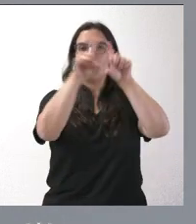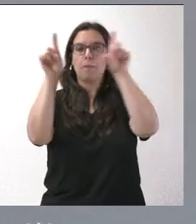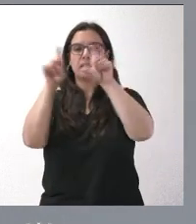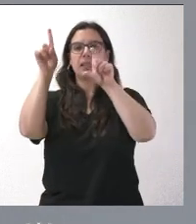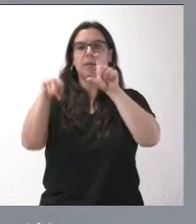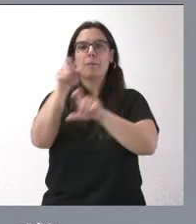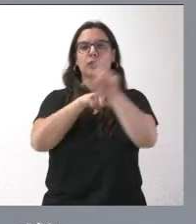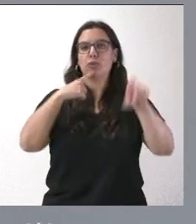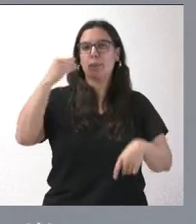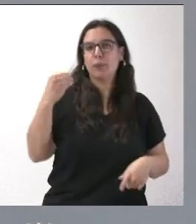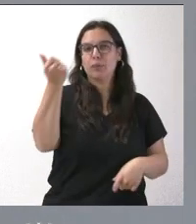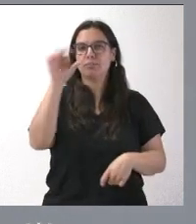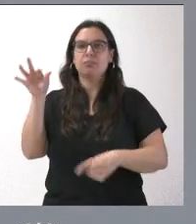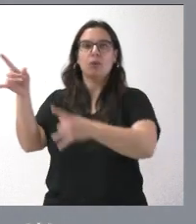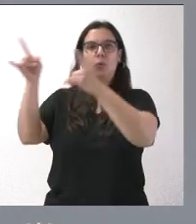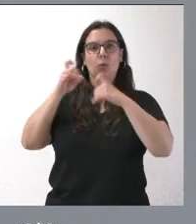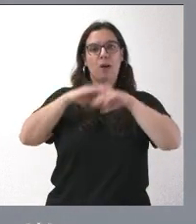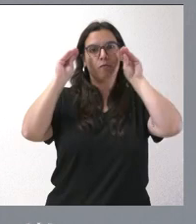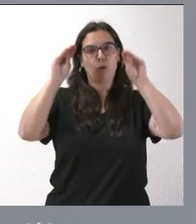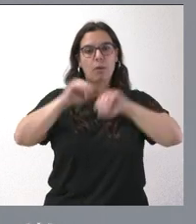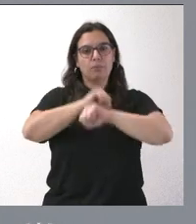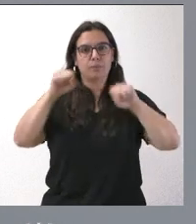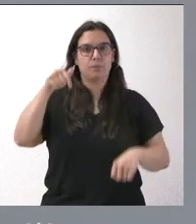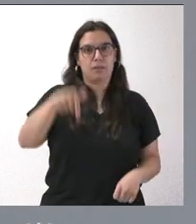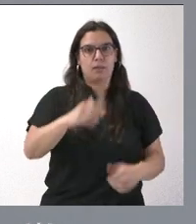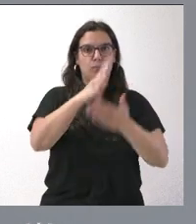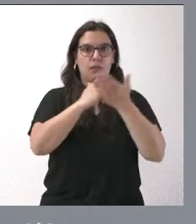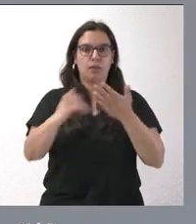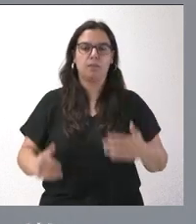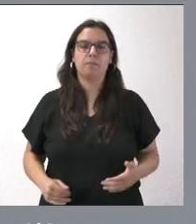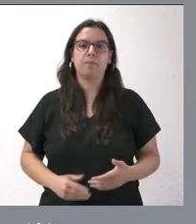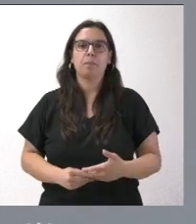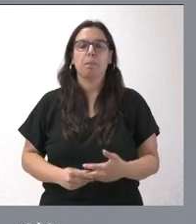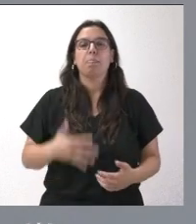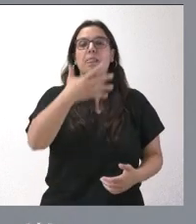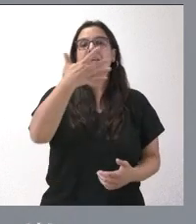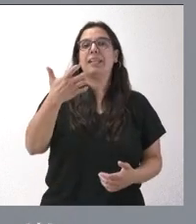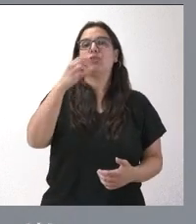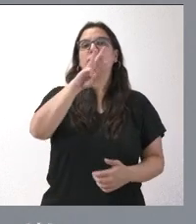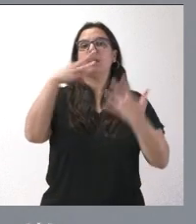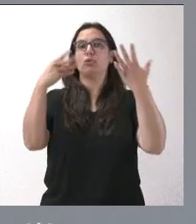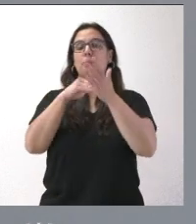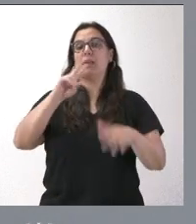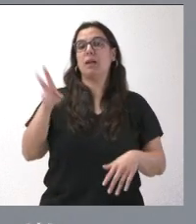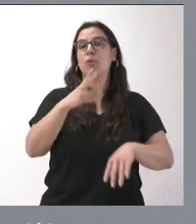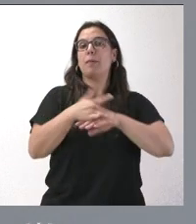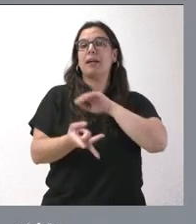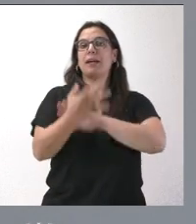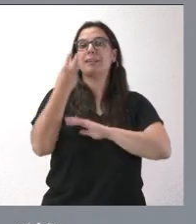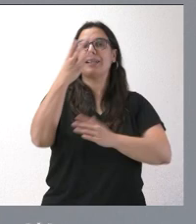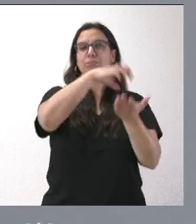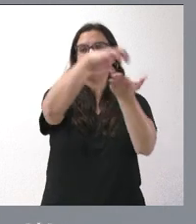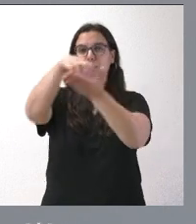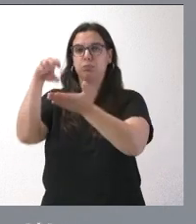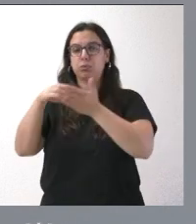retención y formación del talento en nuestra comunidad autónoma. 538.000 euros para la puesta en marcha de tres instalaciones